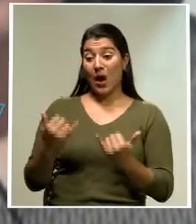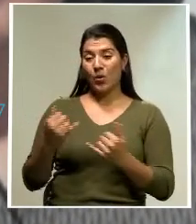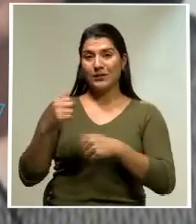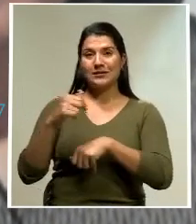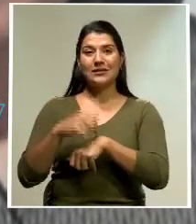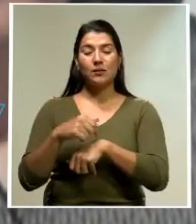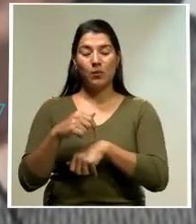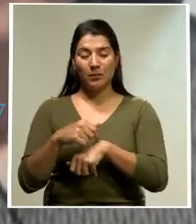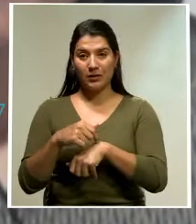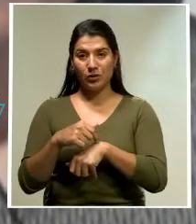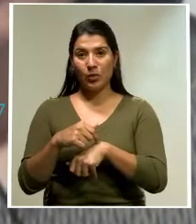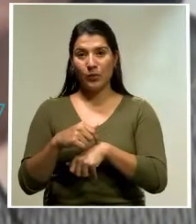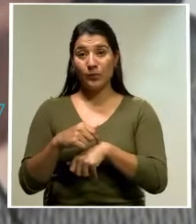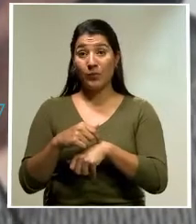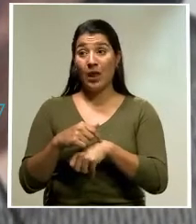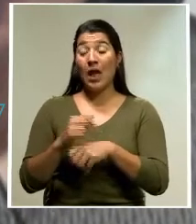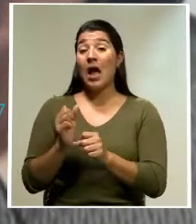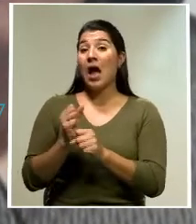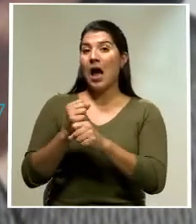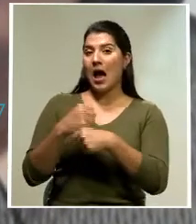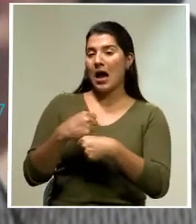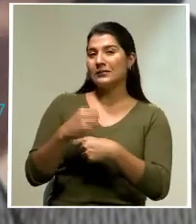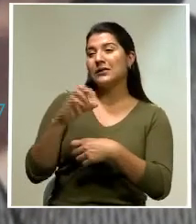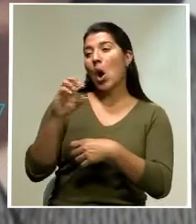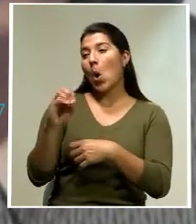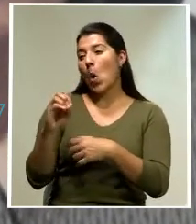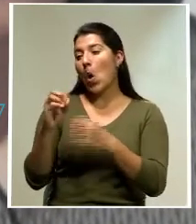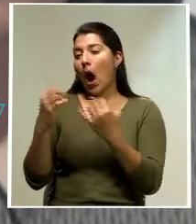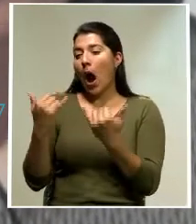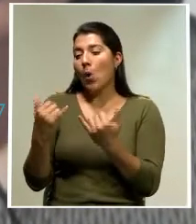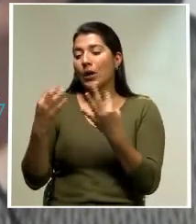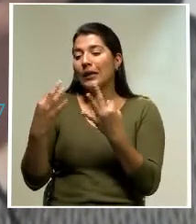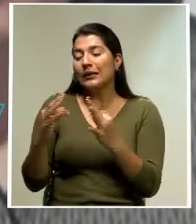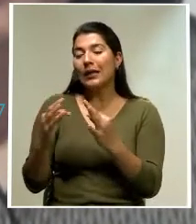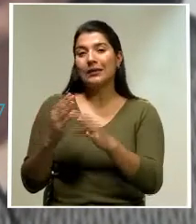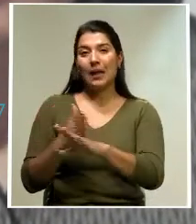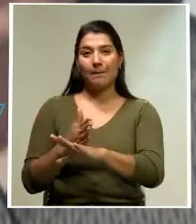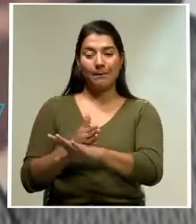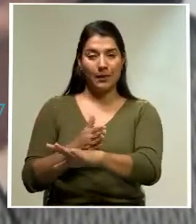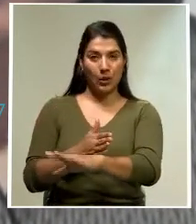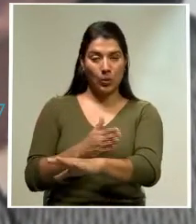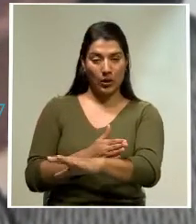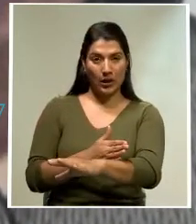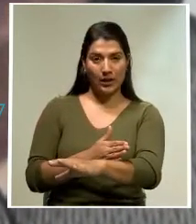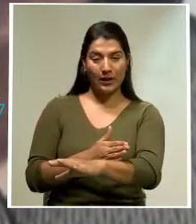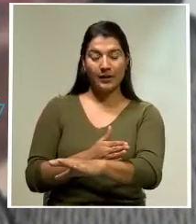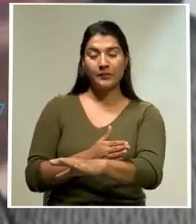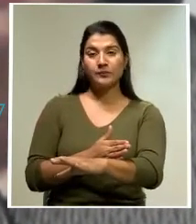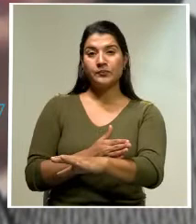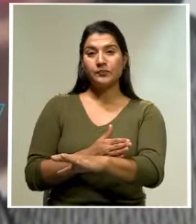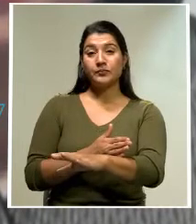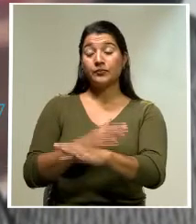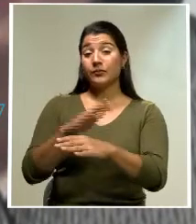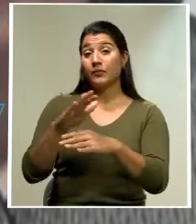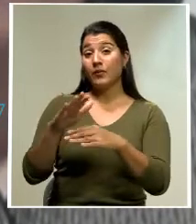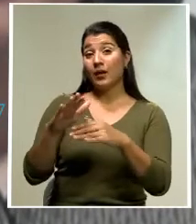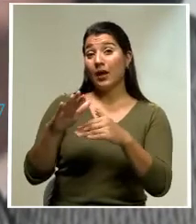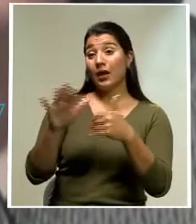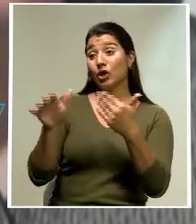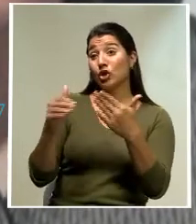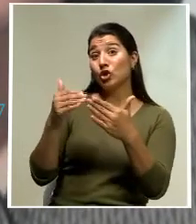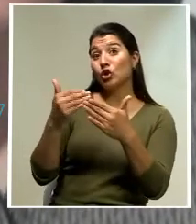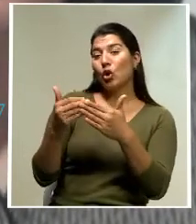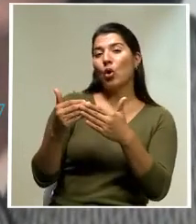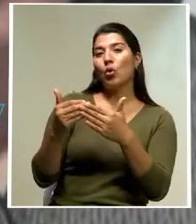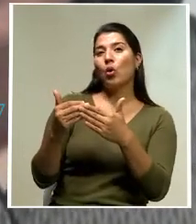desarrollando o mejorando lo que son todo lo que es el ciclo de vida